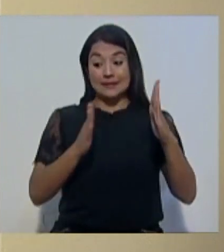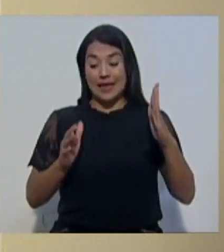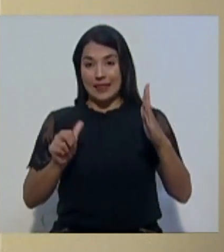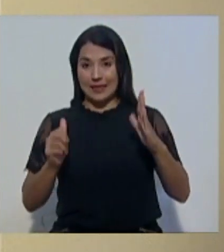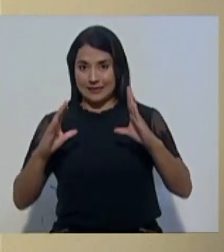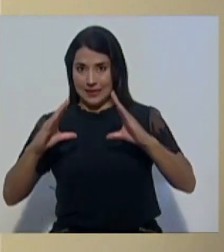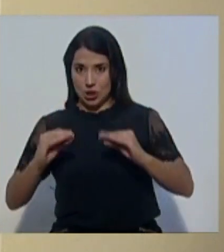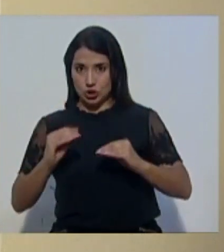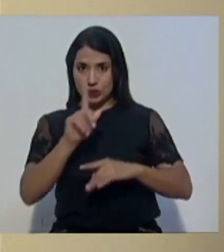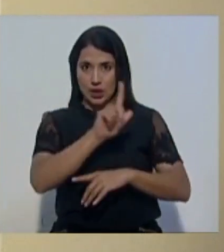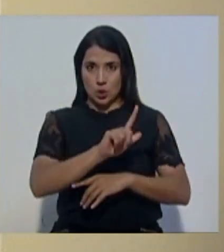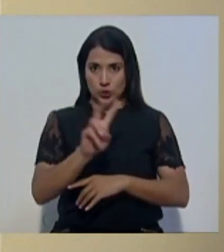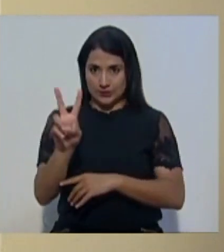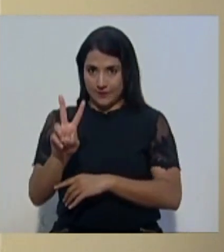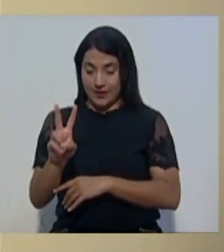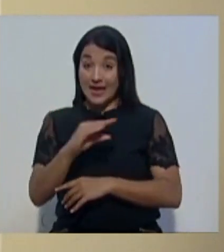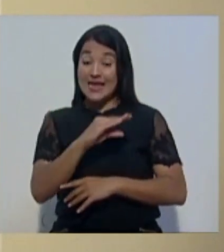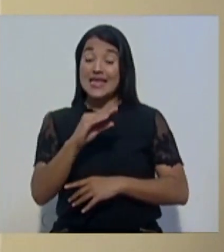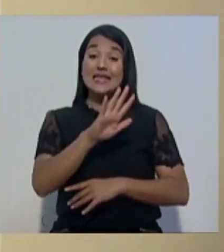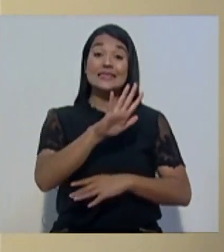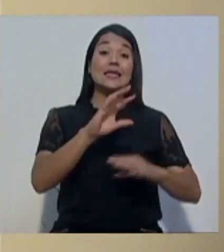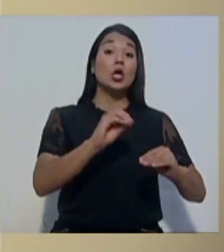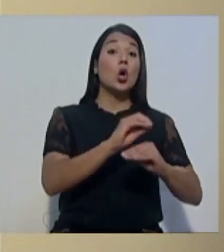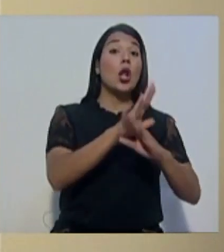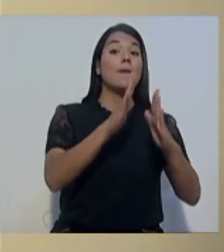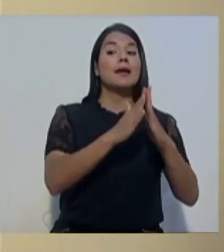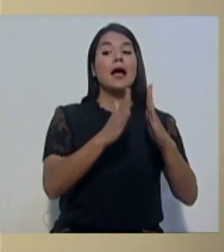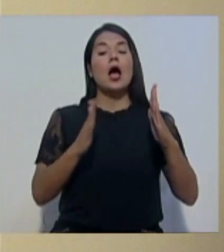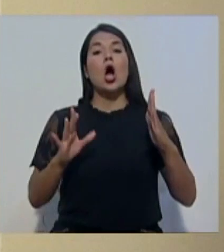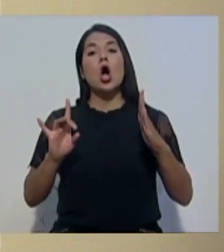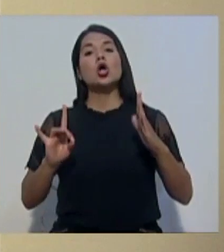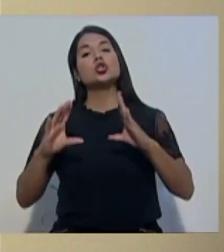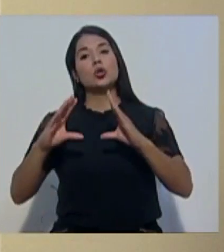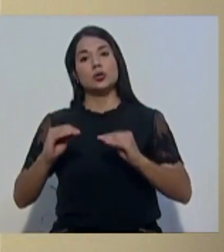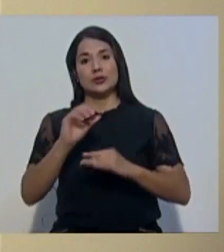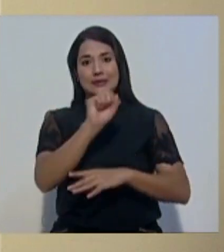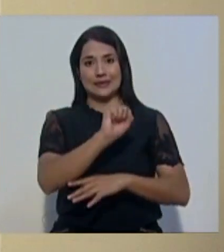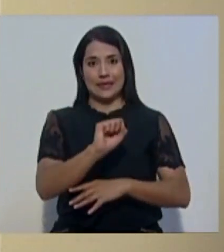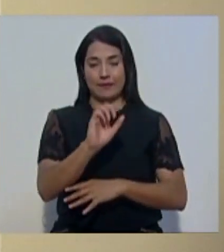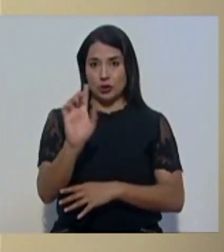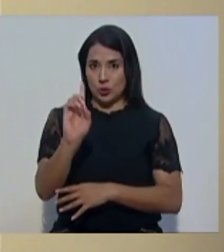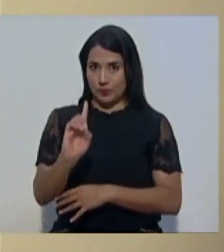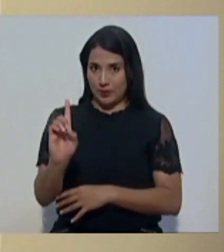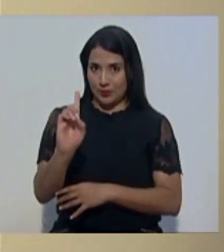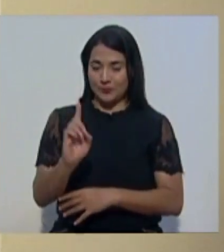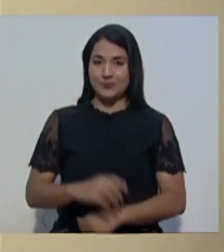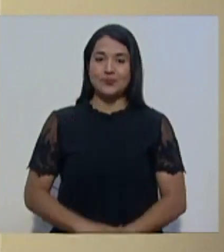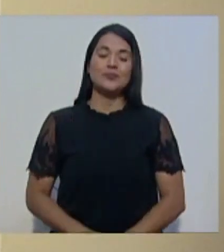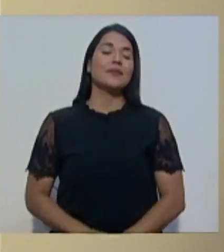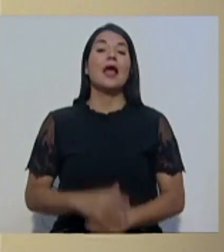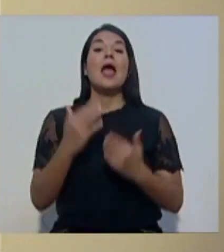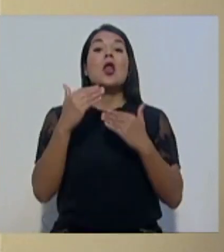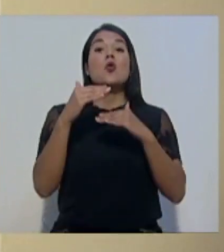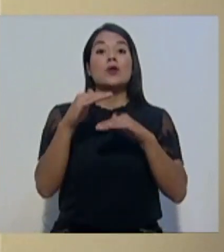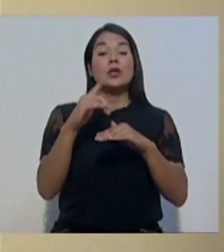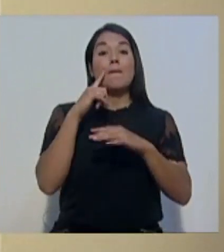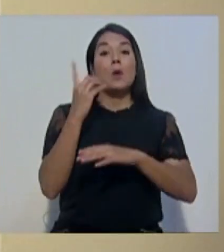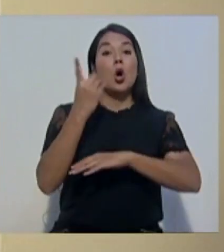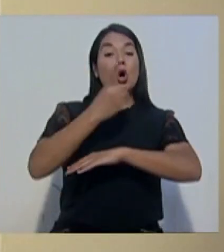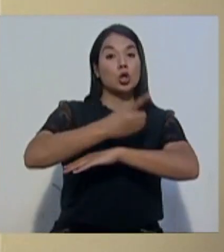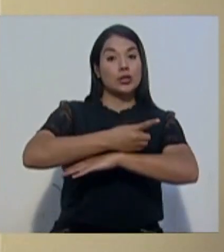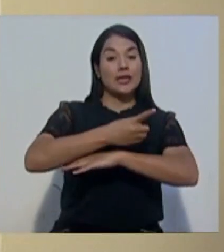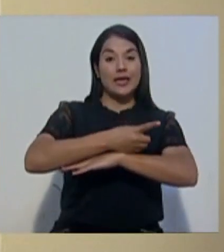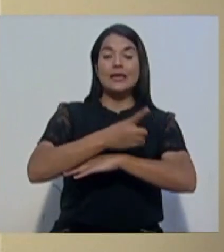la noche de lunes a viernes y de 5 de la mañana a 8 de la noche, los sábados y los domingos. Las restricciones por día